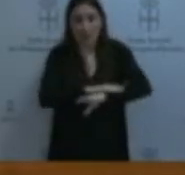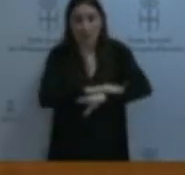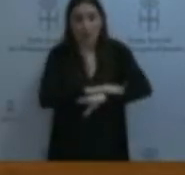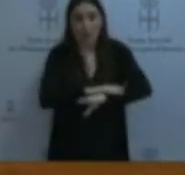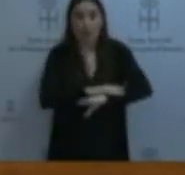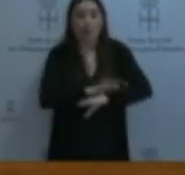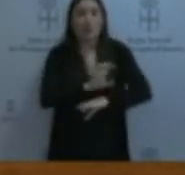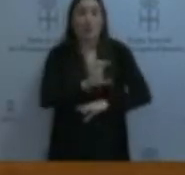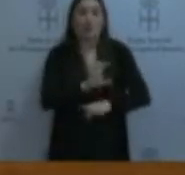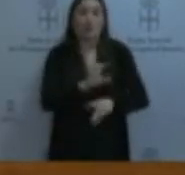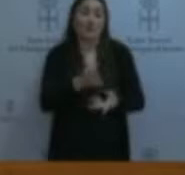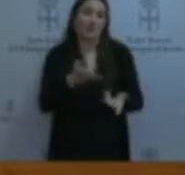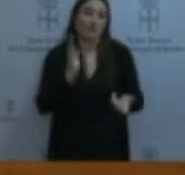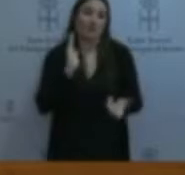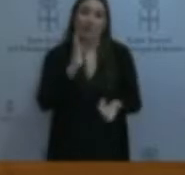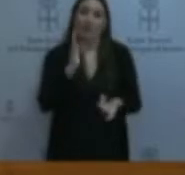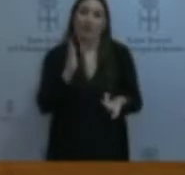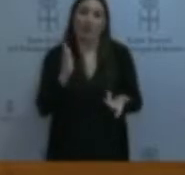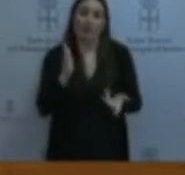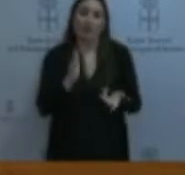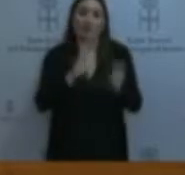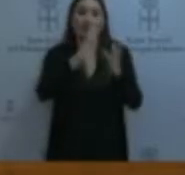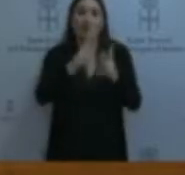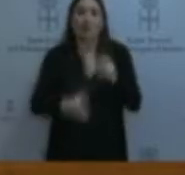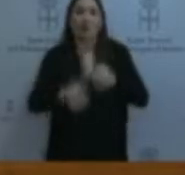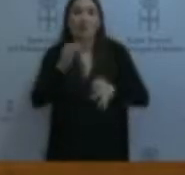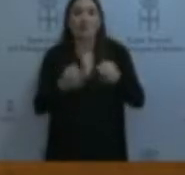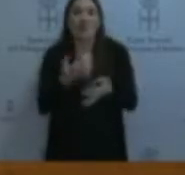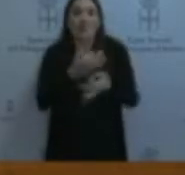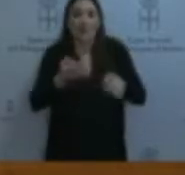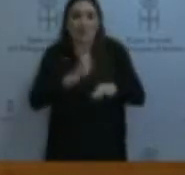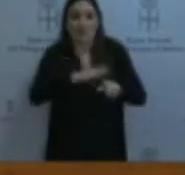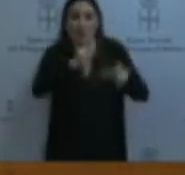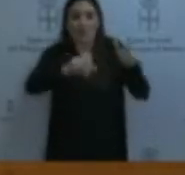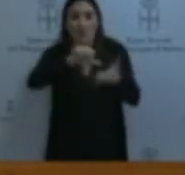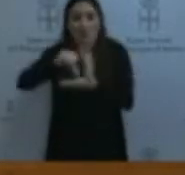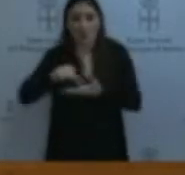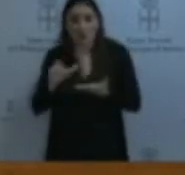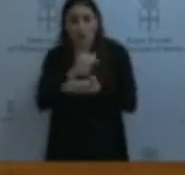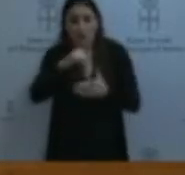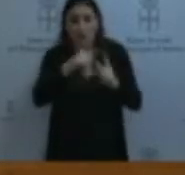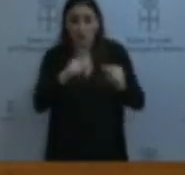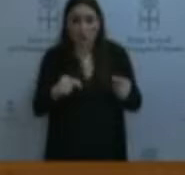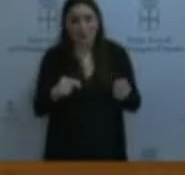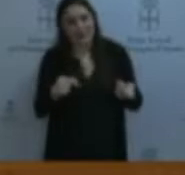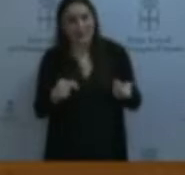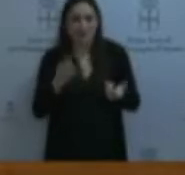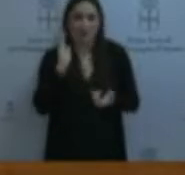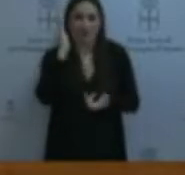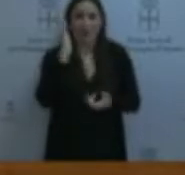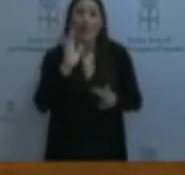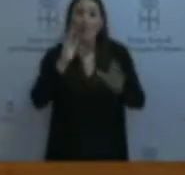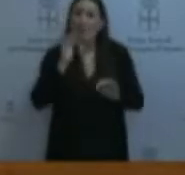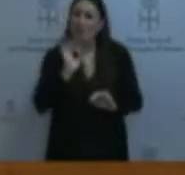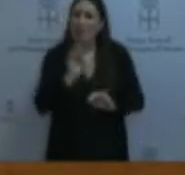asentamiento de una Administración de Justicia eficaz para la ciudadanía en Asturias, pero sí es cierto, señorías, que el